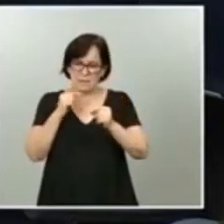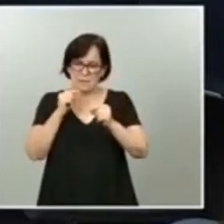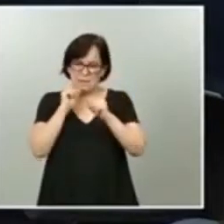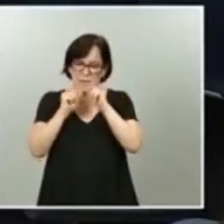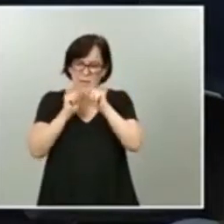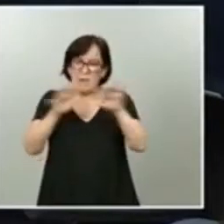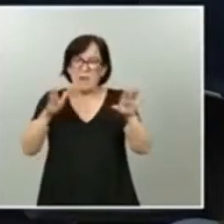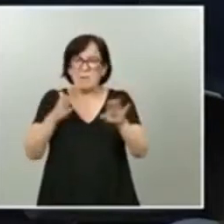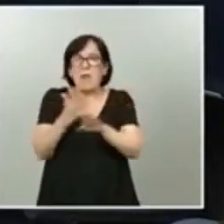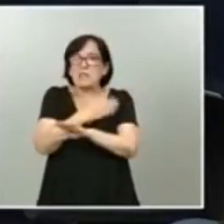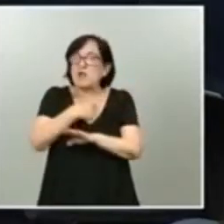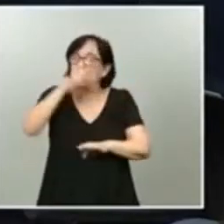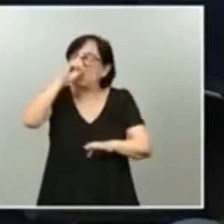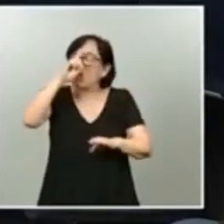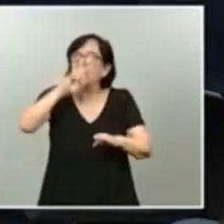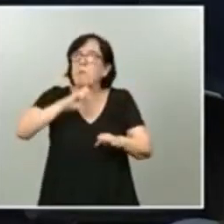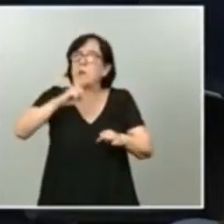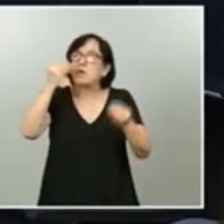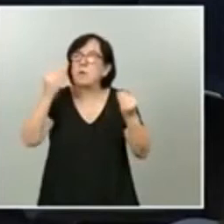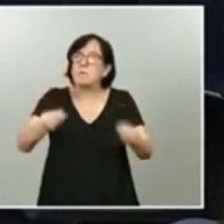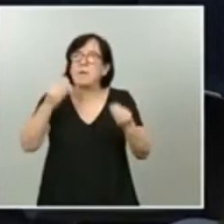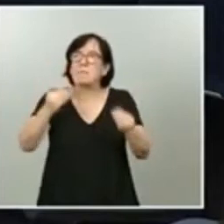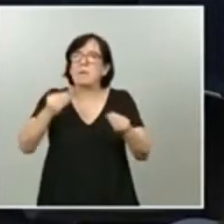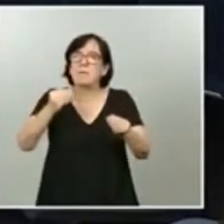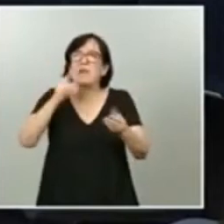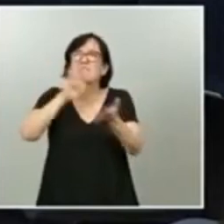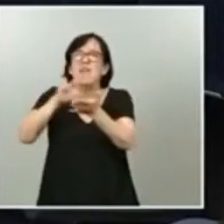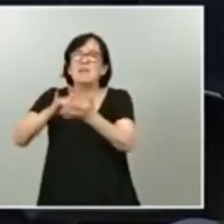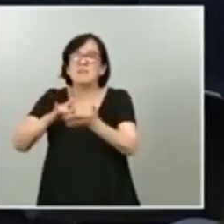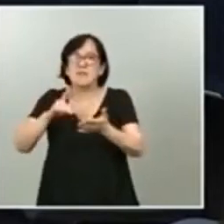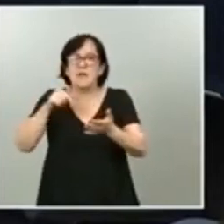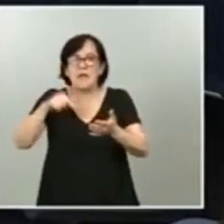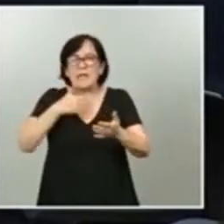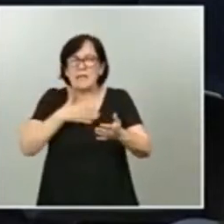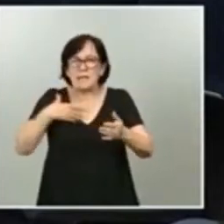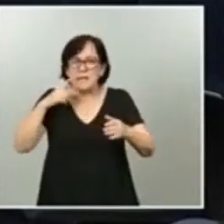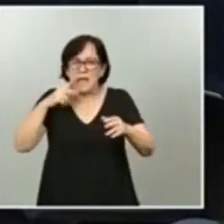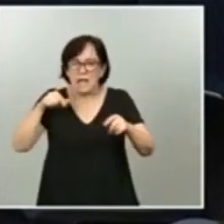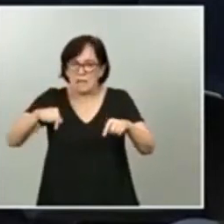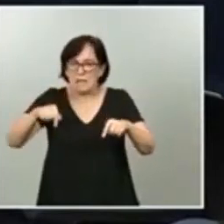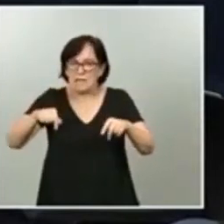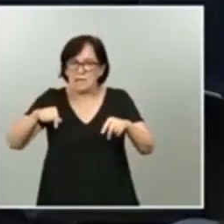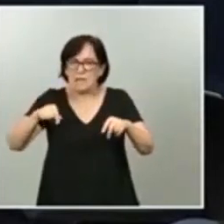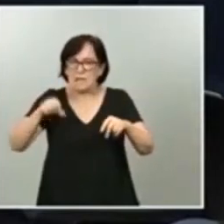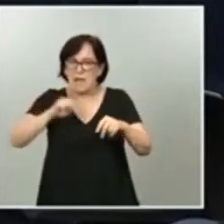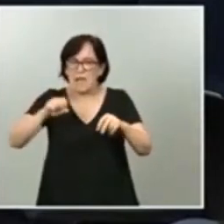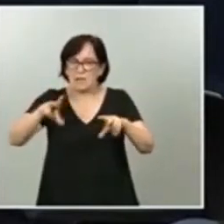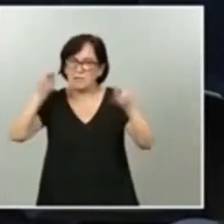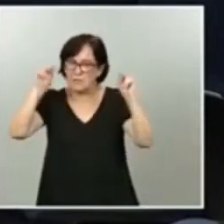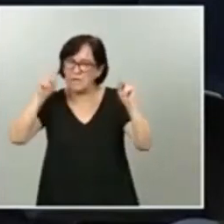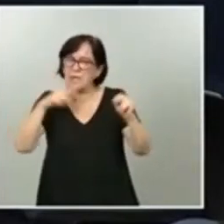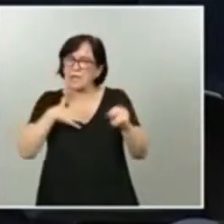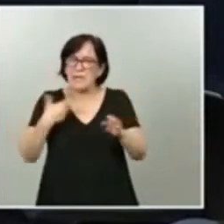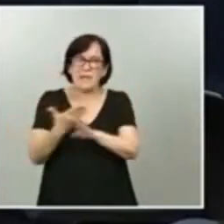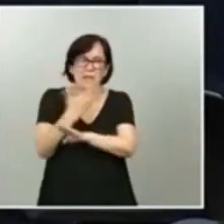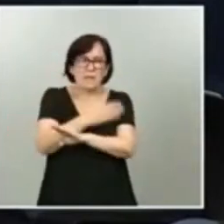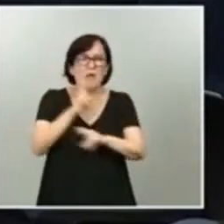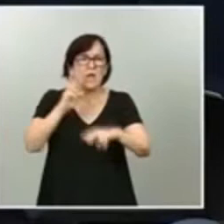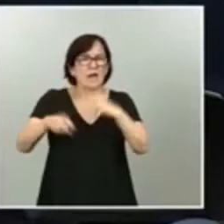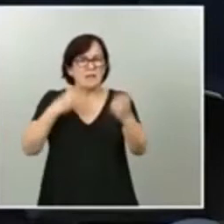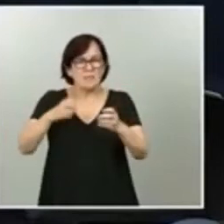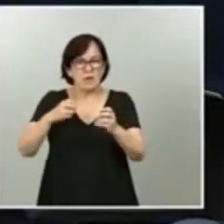que la intención era llevarlo a cabo este año. Entonces, mi pregunta es si tienen en mente hacerse esa reforma del Código Penal